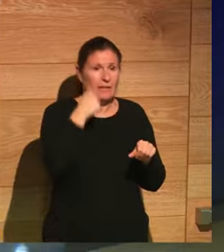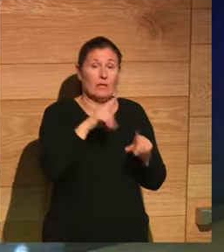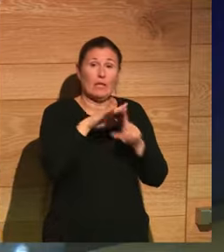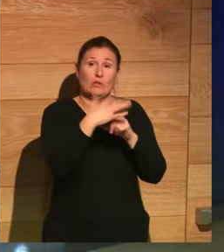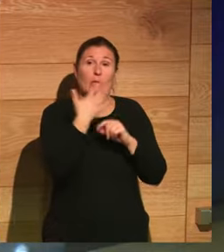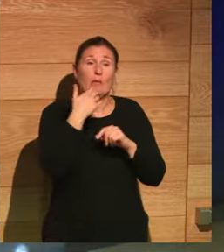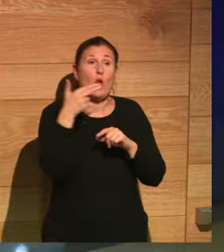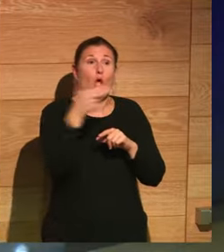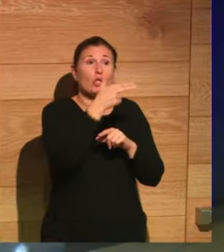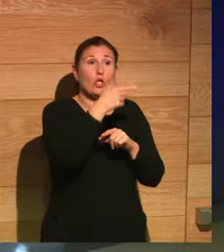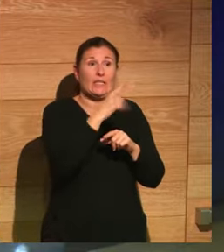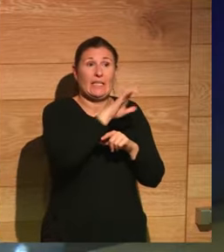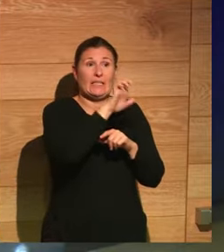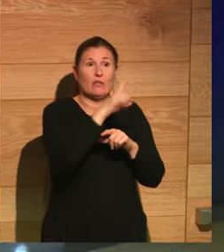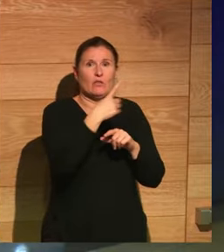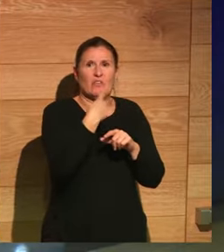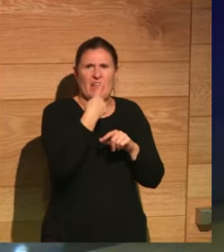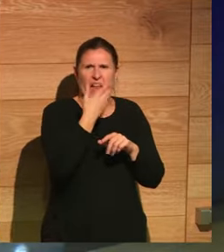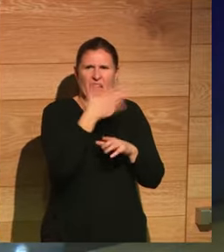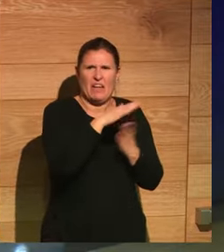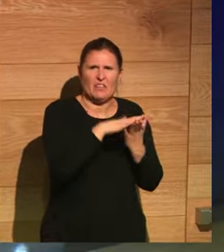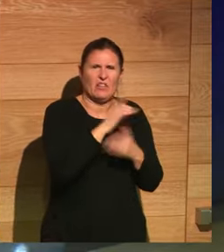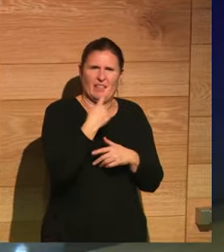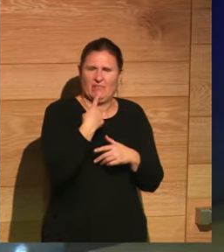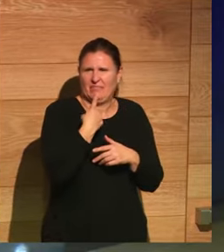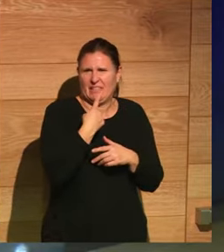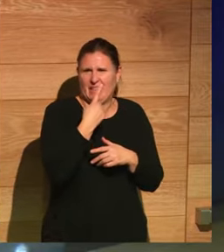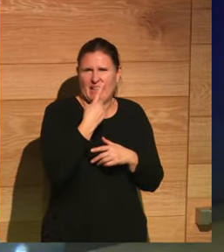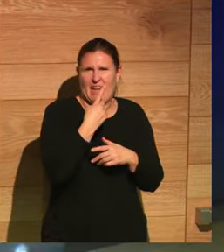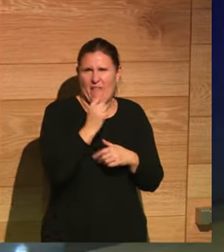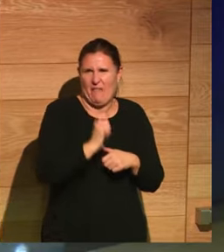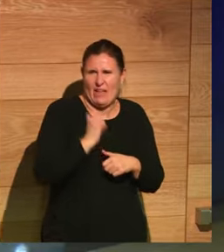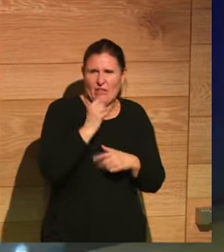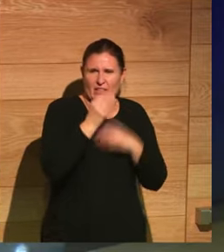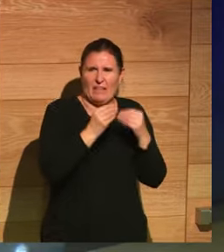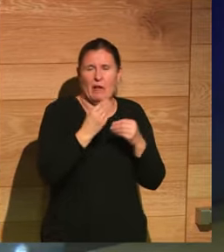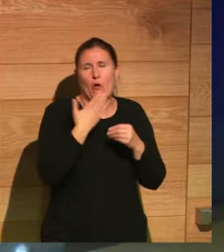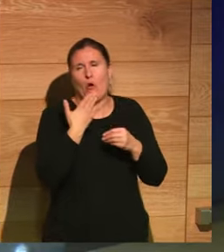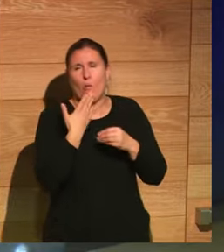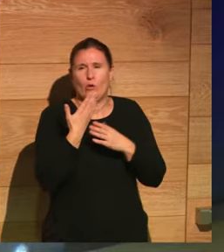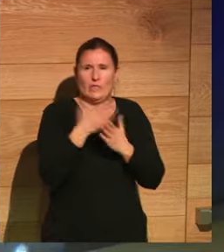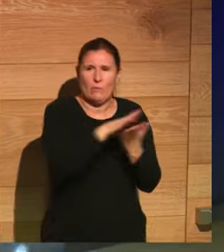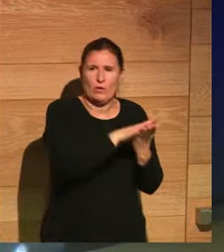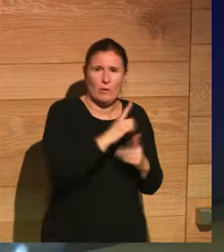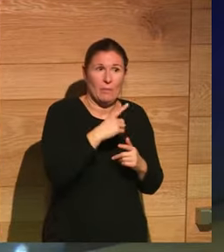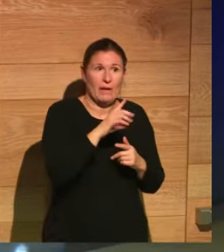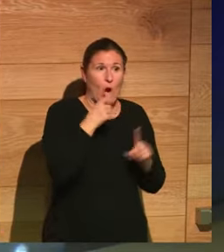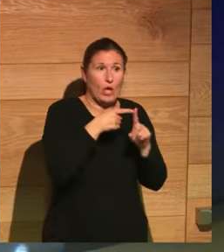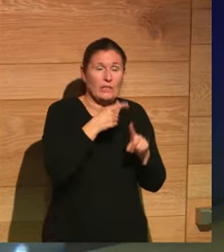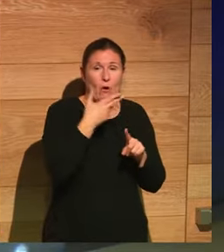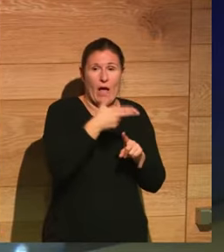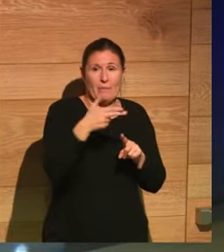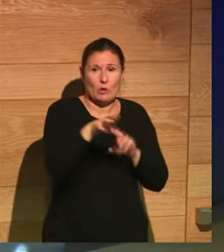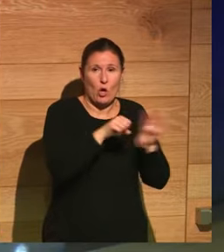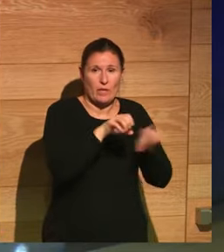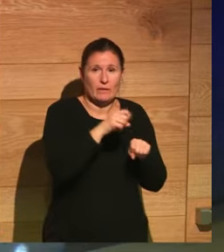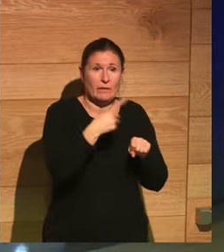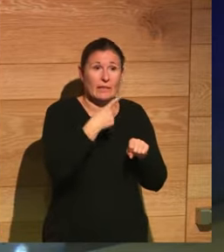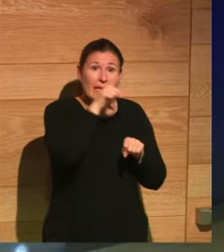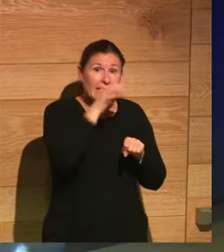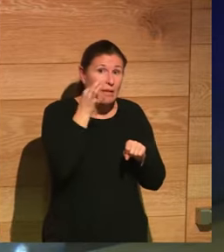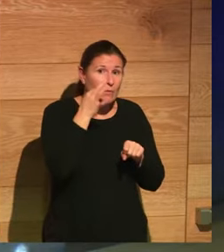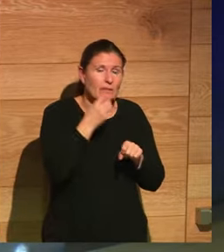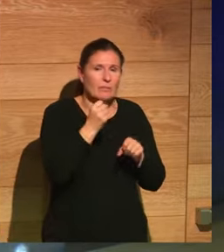Unidos eran falsos y que eran todo actores que se hacían los muertos y no sé qué y como justificación para requisar las armas y esta mujer se puso a trabajar en una